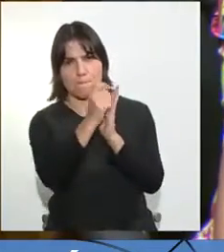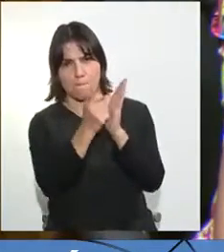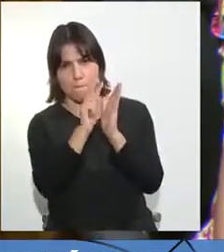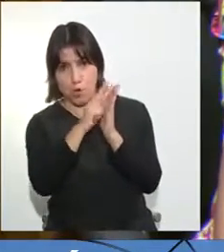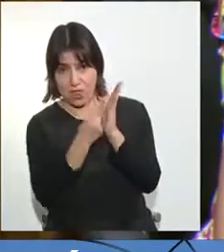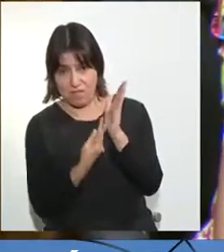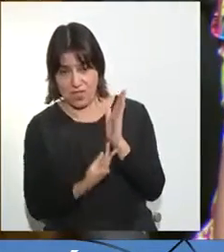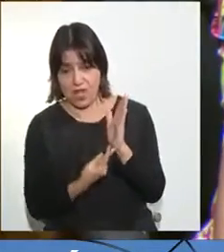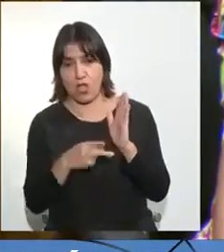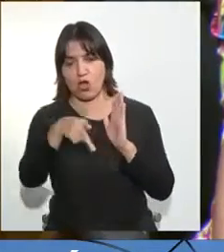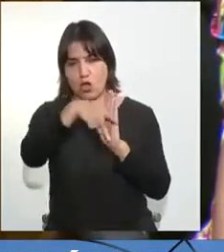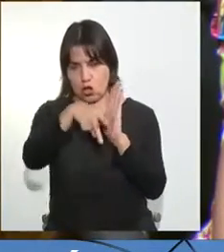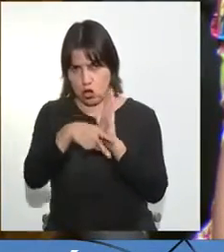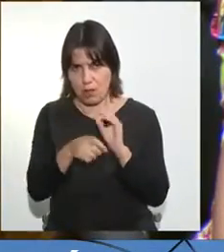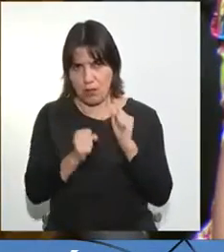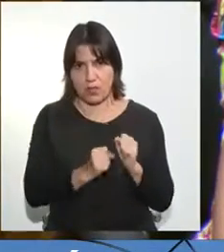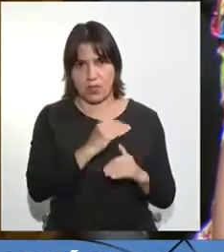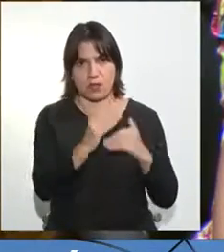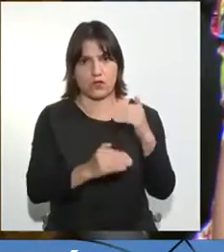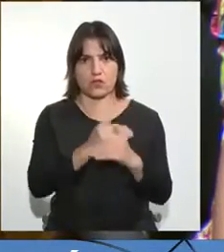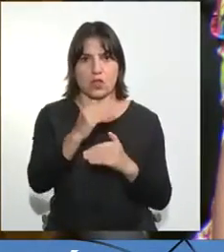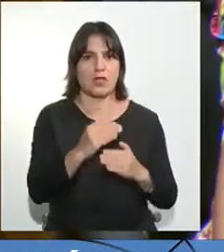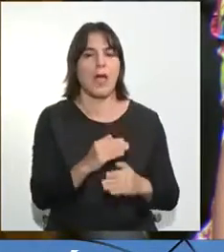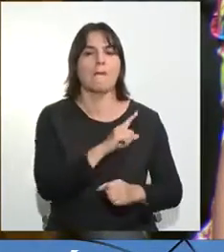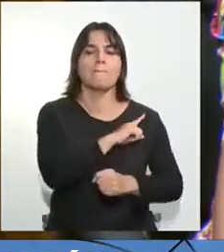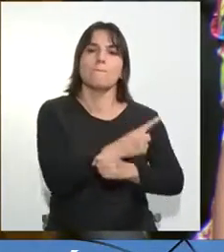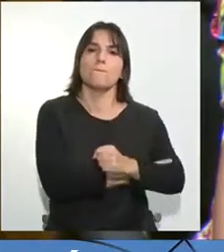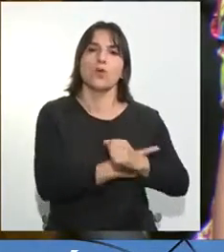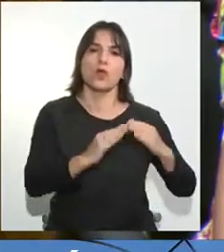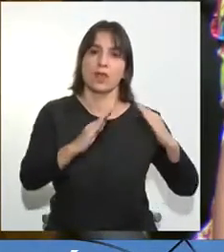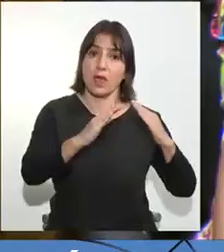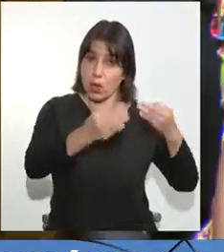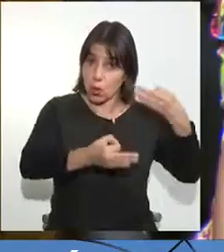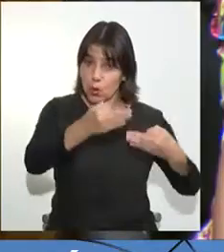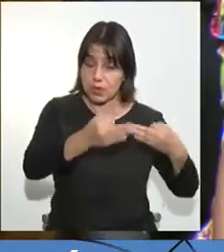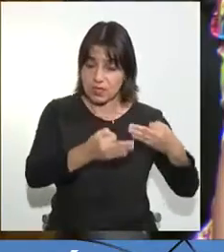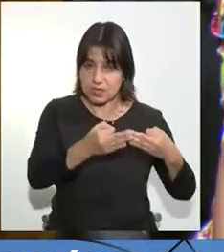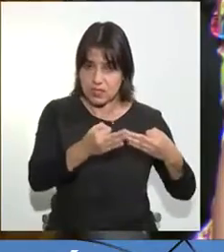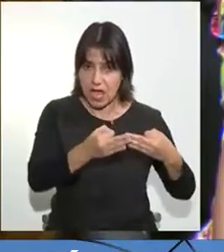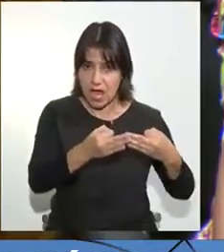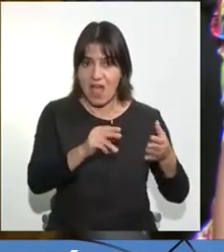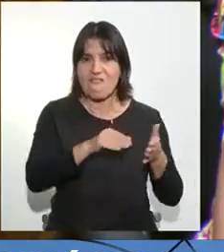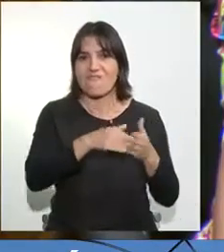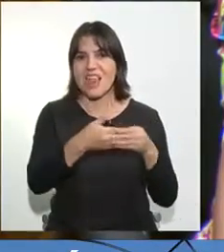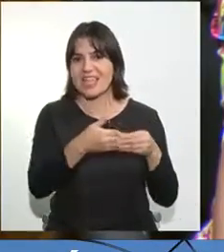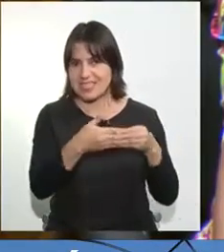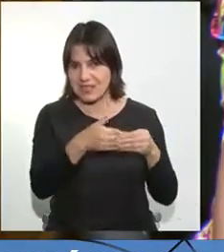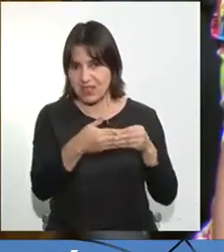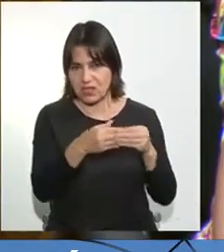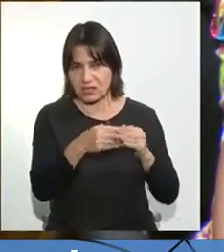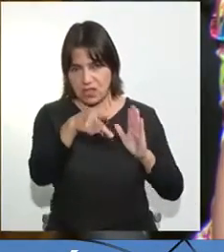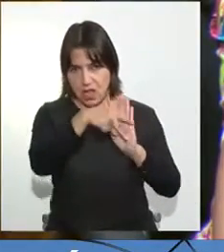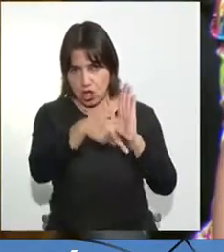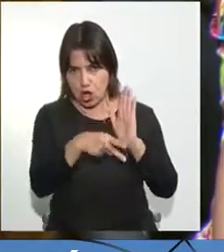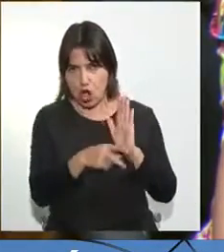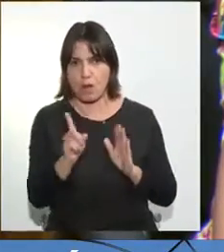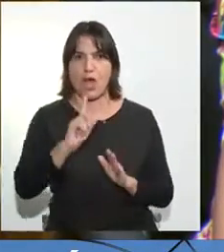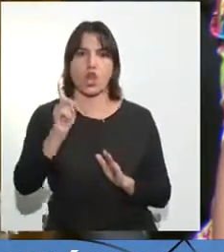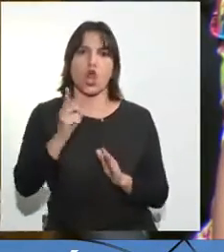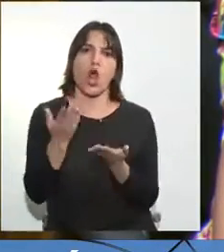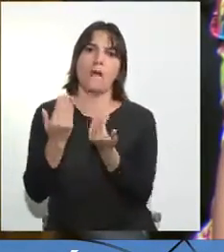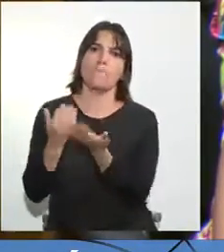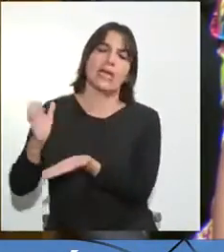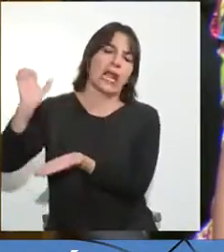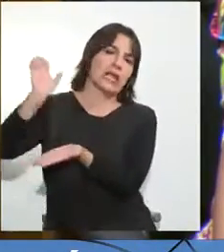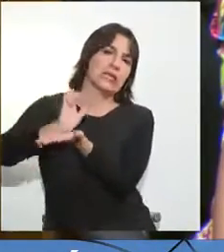funcionar. Por cierto que el Poder Judicial también tiene que flexibilizar sus normas para poder seguir funcionando y no detener el Estado, que solo